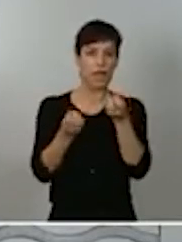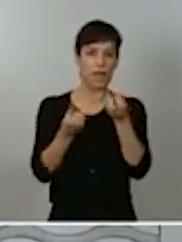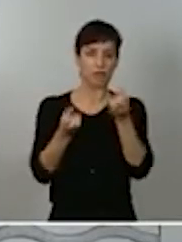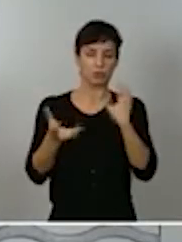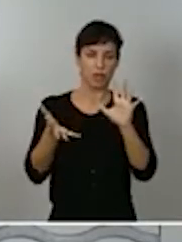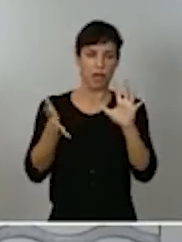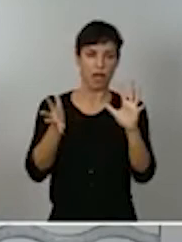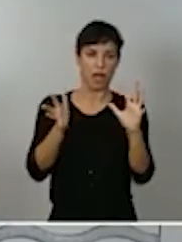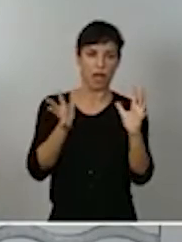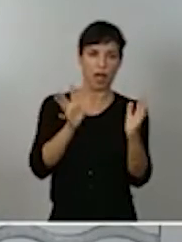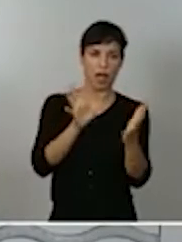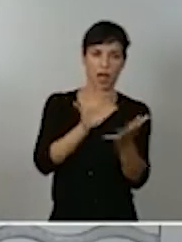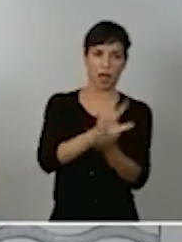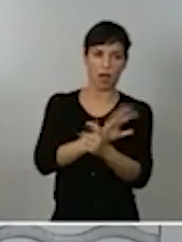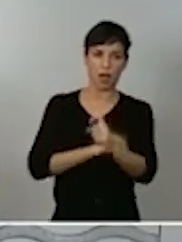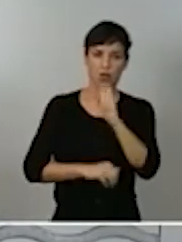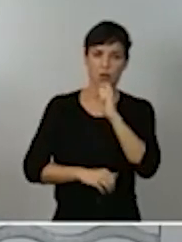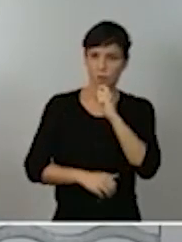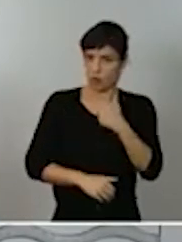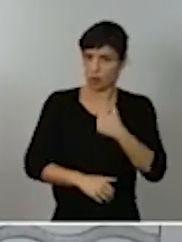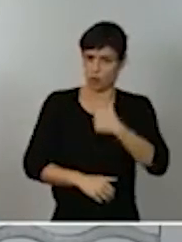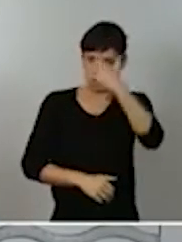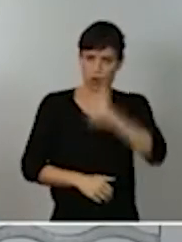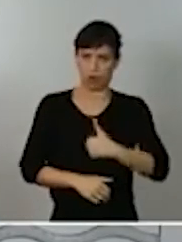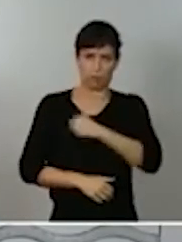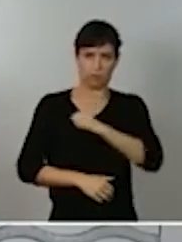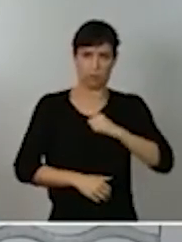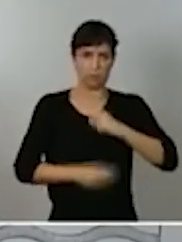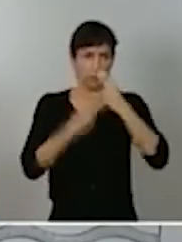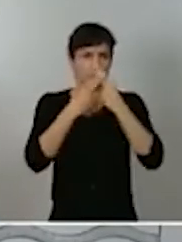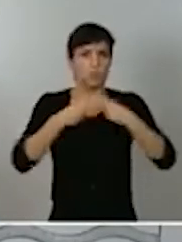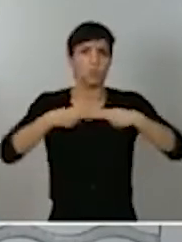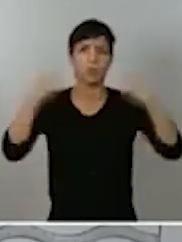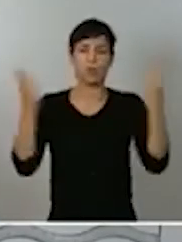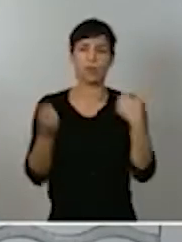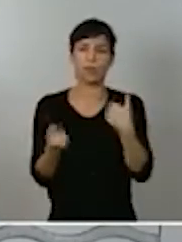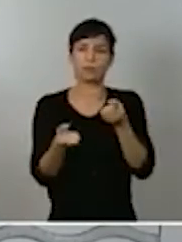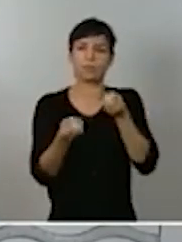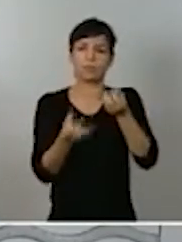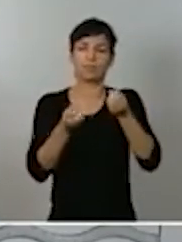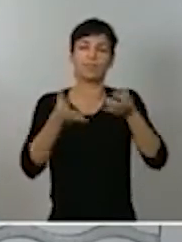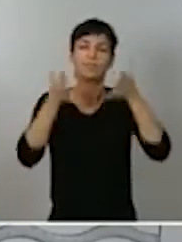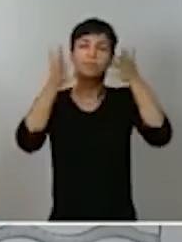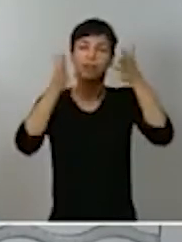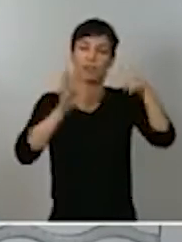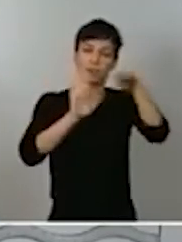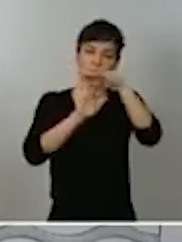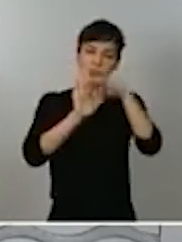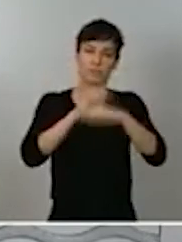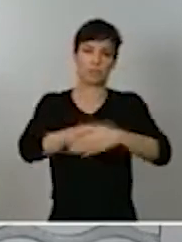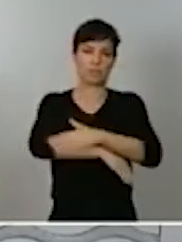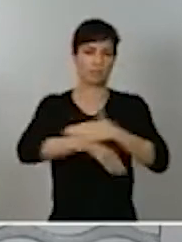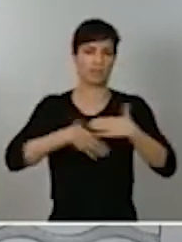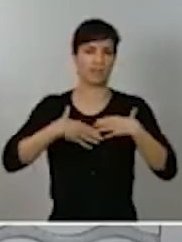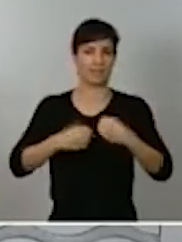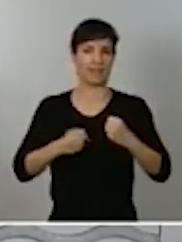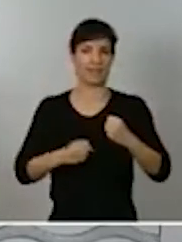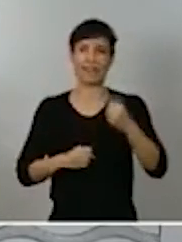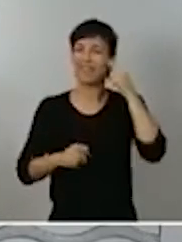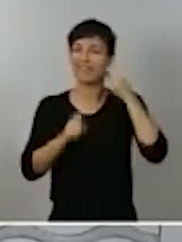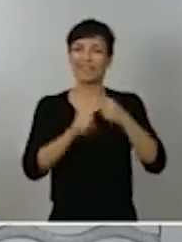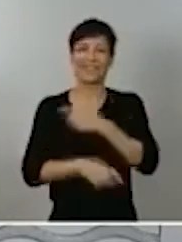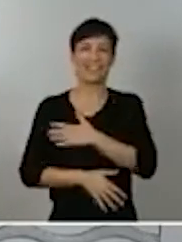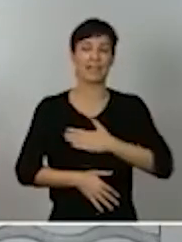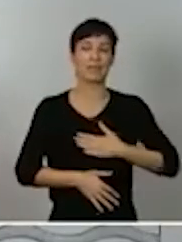yo mismo trasladé públicamente las recomendaciones del Ministerio de Sanidad en la línea de adoptar restricciones más amplias